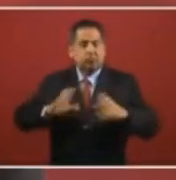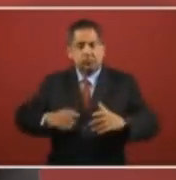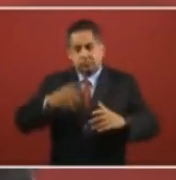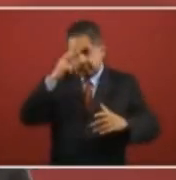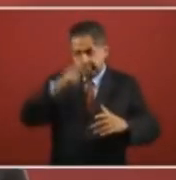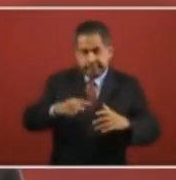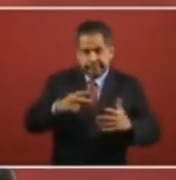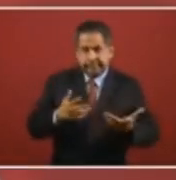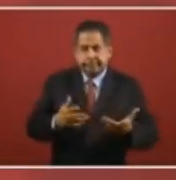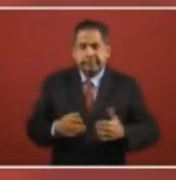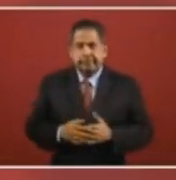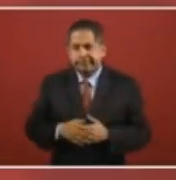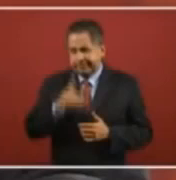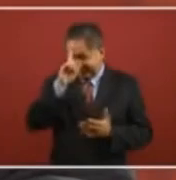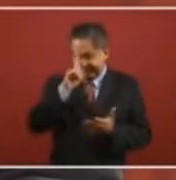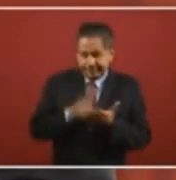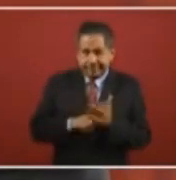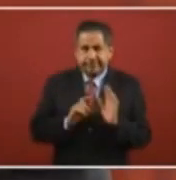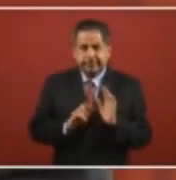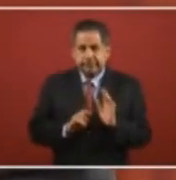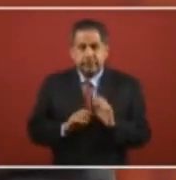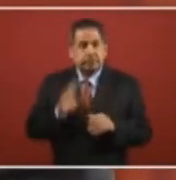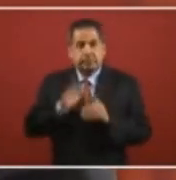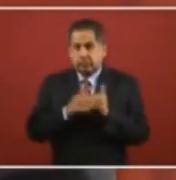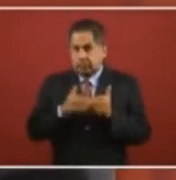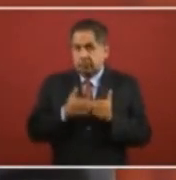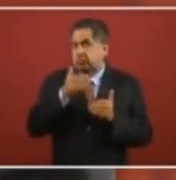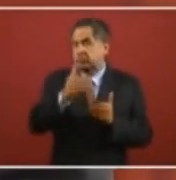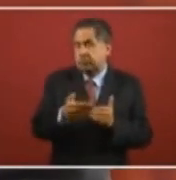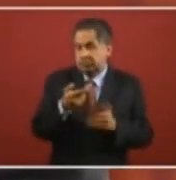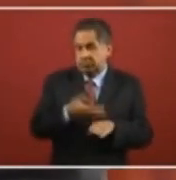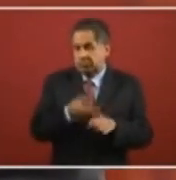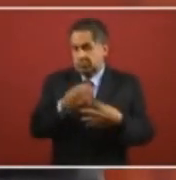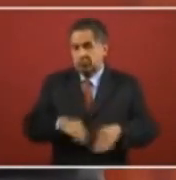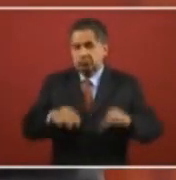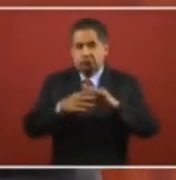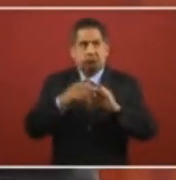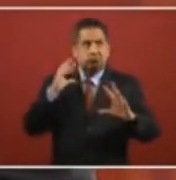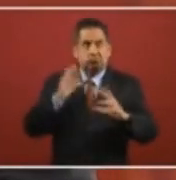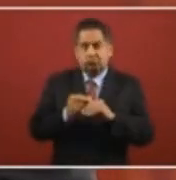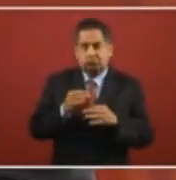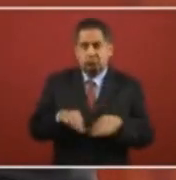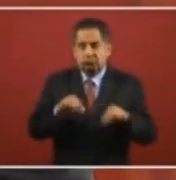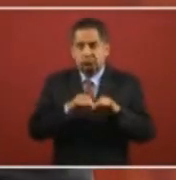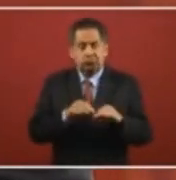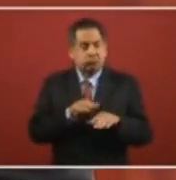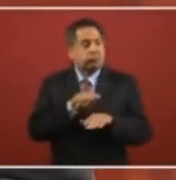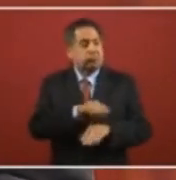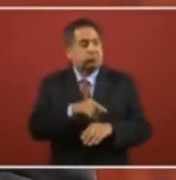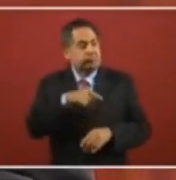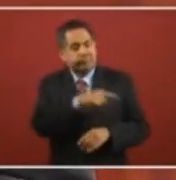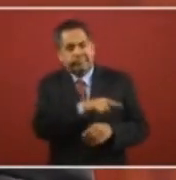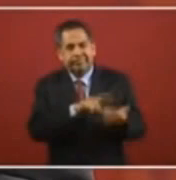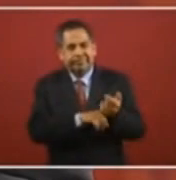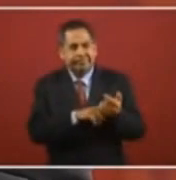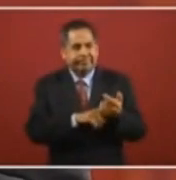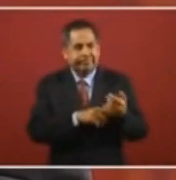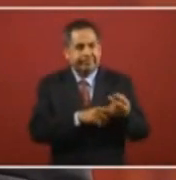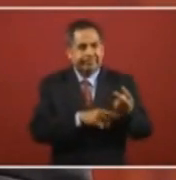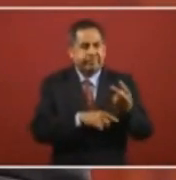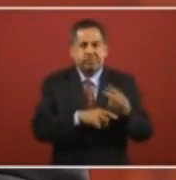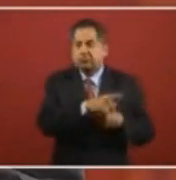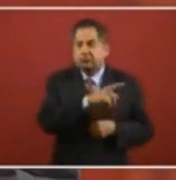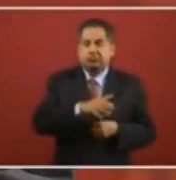norteamericana. Creo que puede ser el más grande avance que hayamos logrado en los últimos años frente al auge, crecimiento del